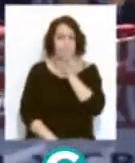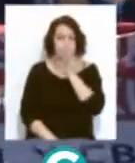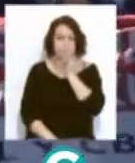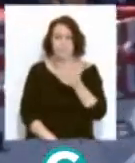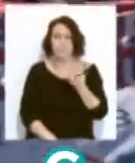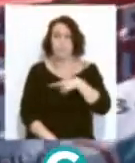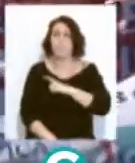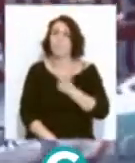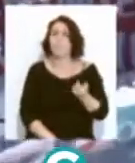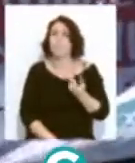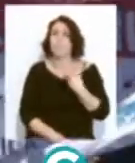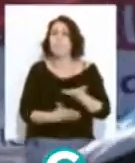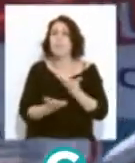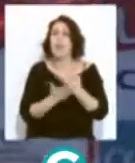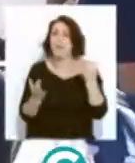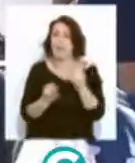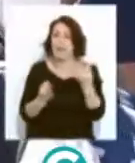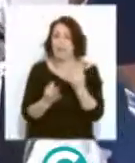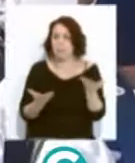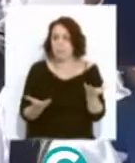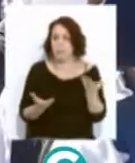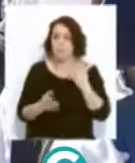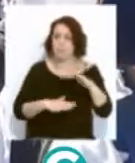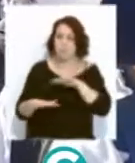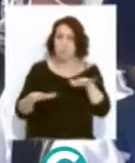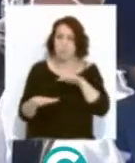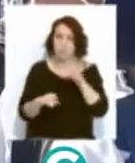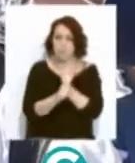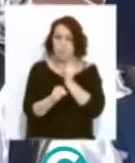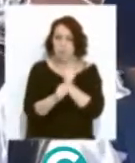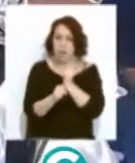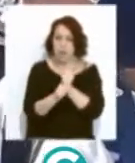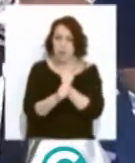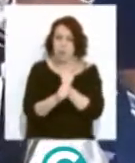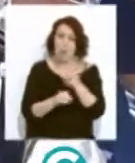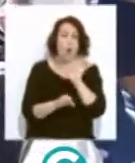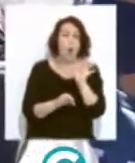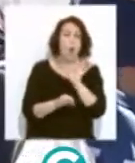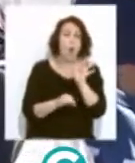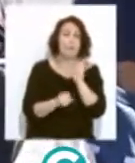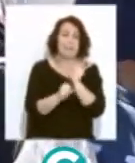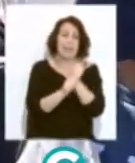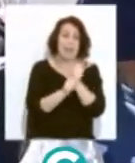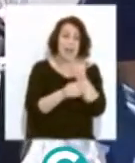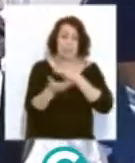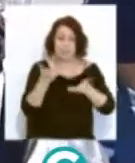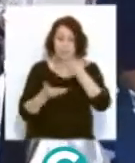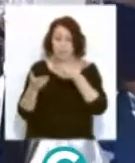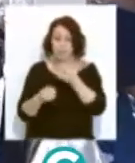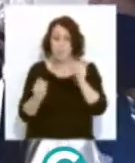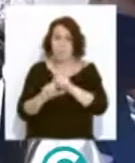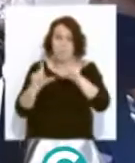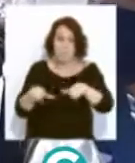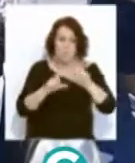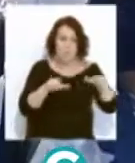Lo que estamos emplazando es a que se produzcan los movimientos de trabajadores o de cargas de trabajo entre plantas,